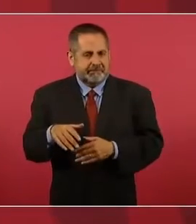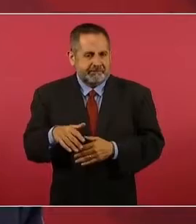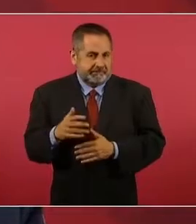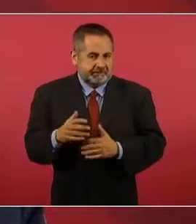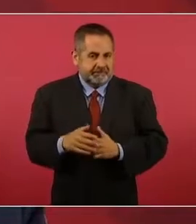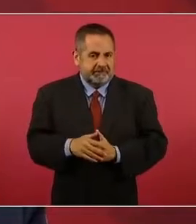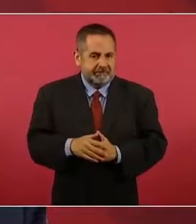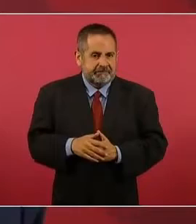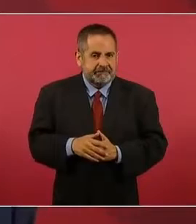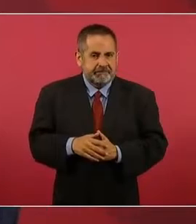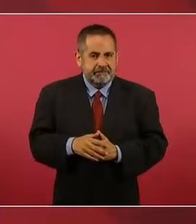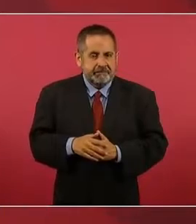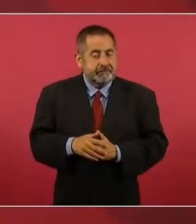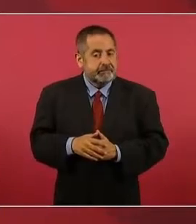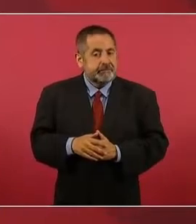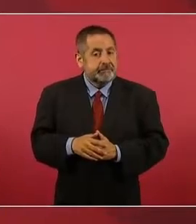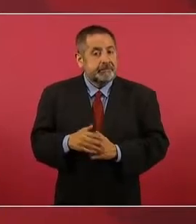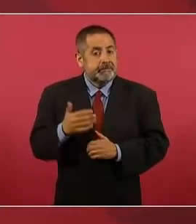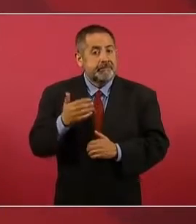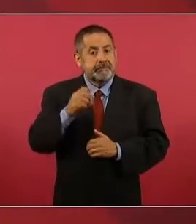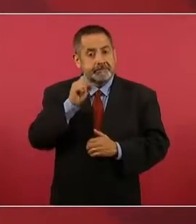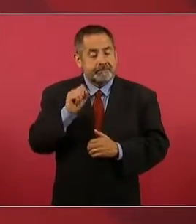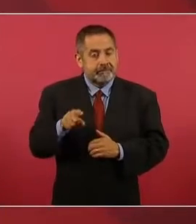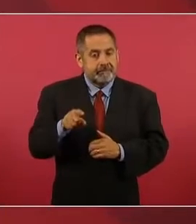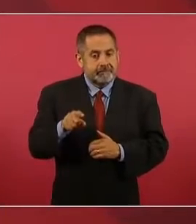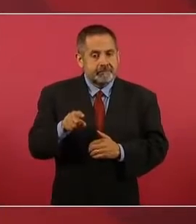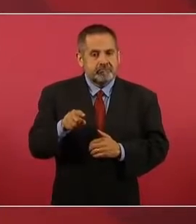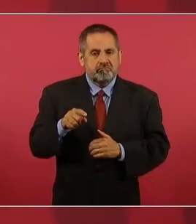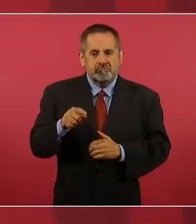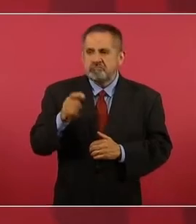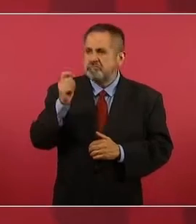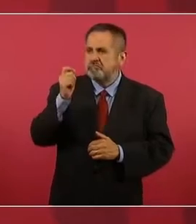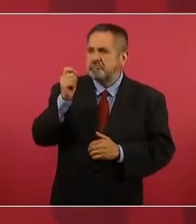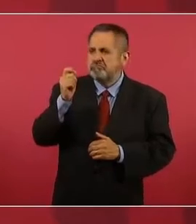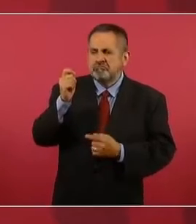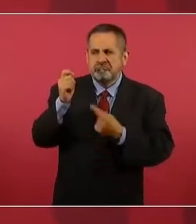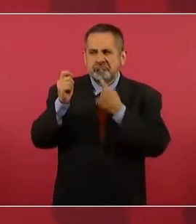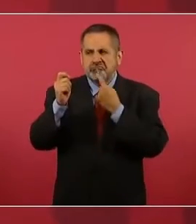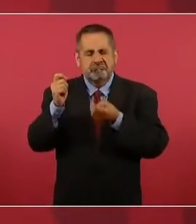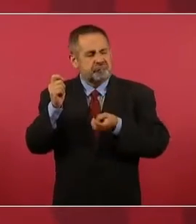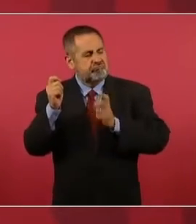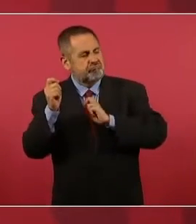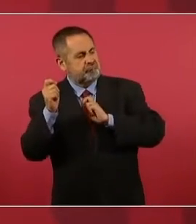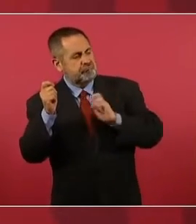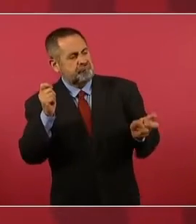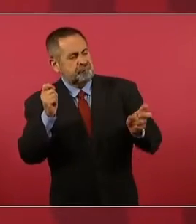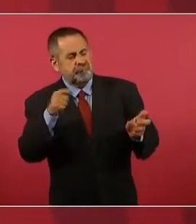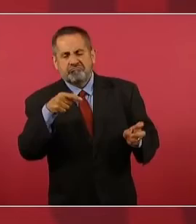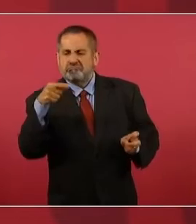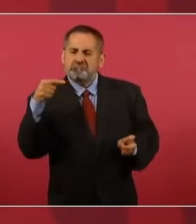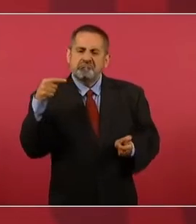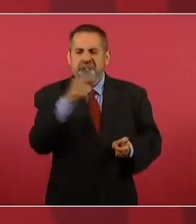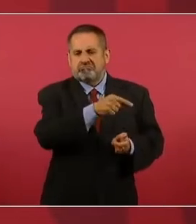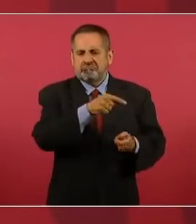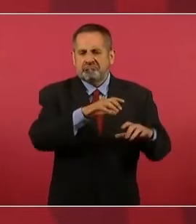acusé a la